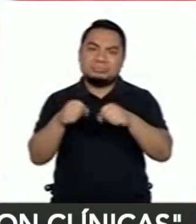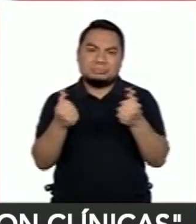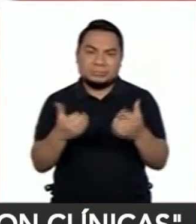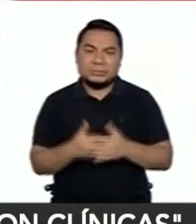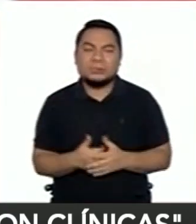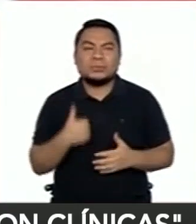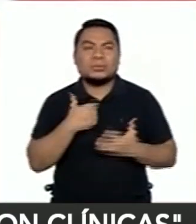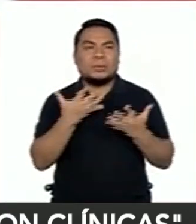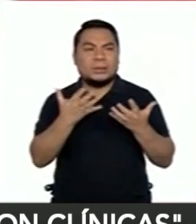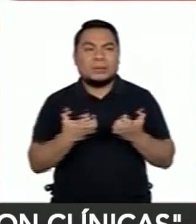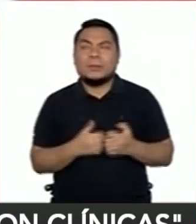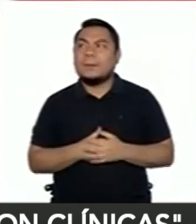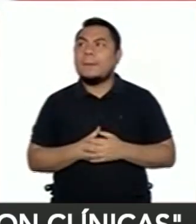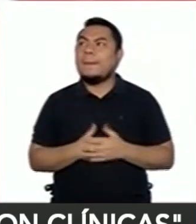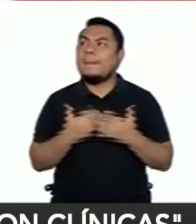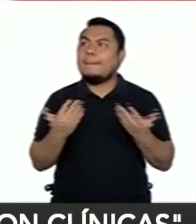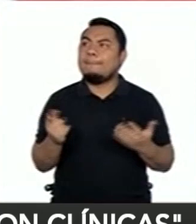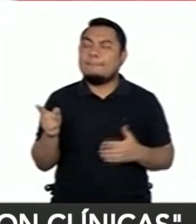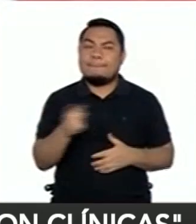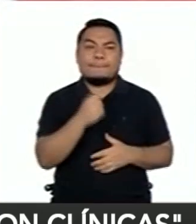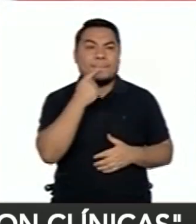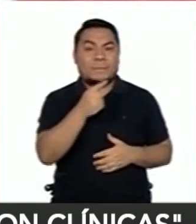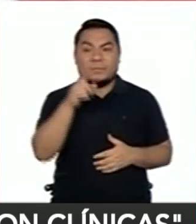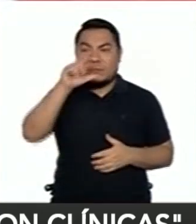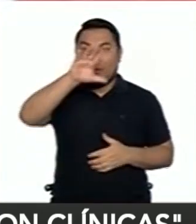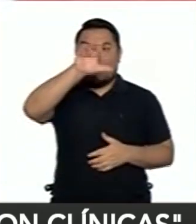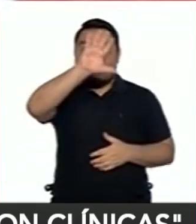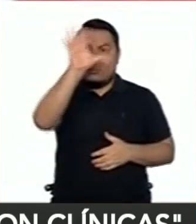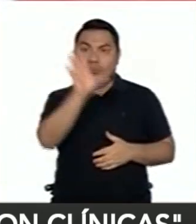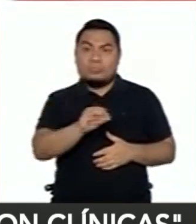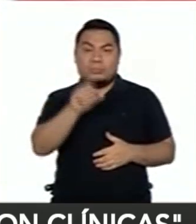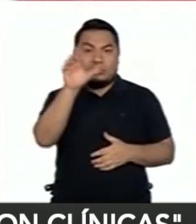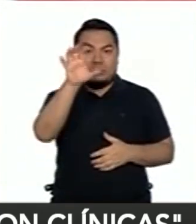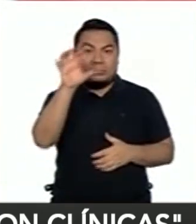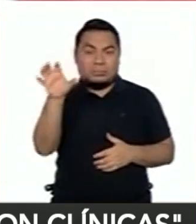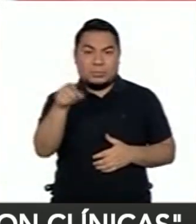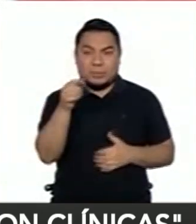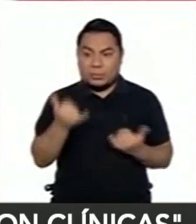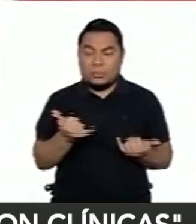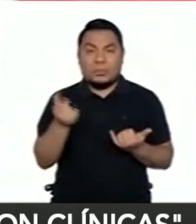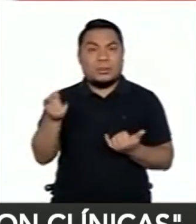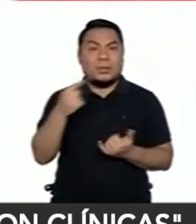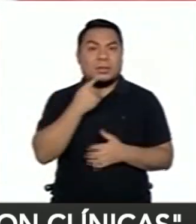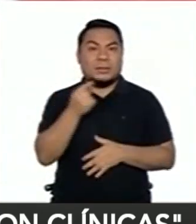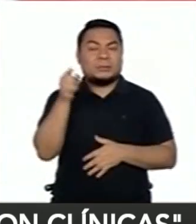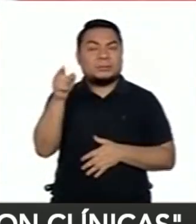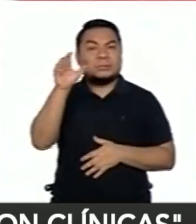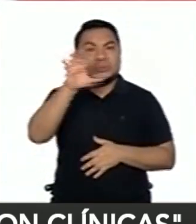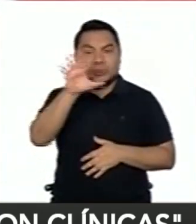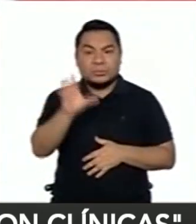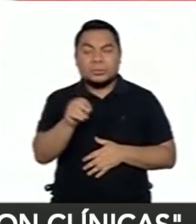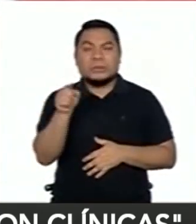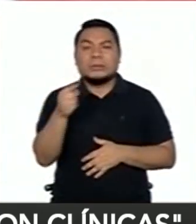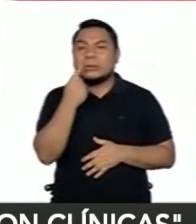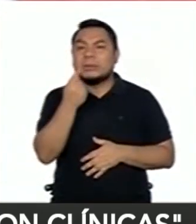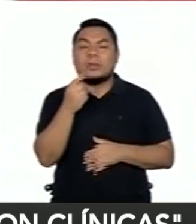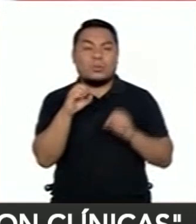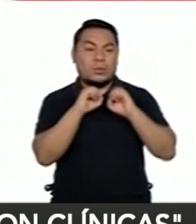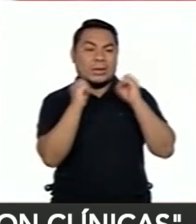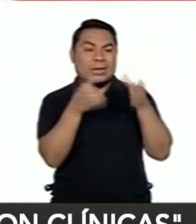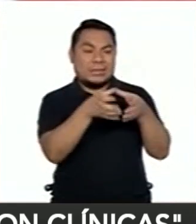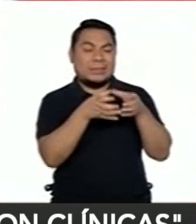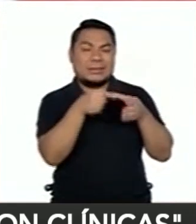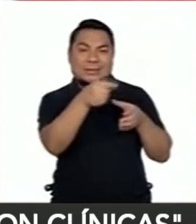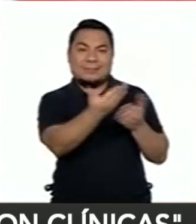a un mapa que hoy nos han expuesto el equipo